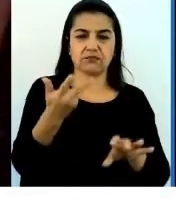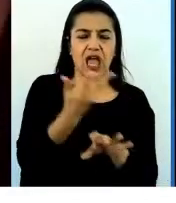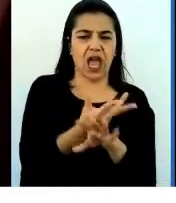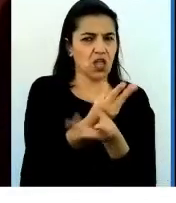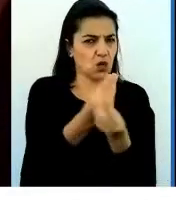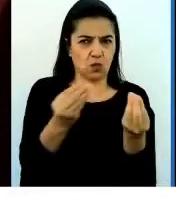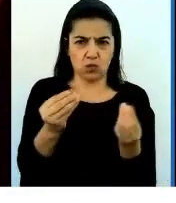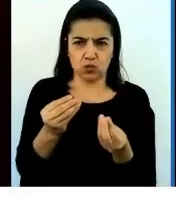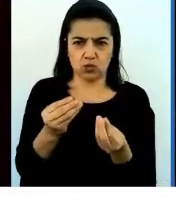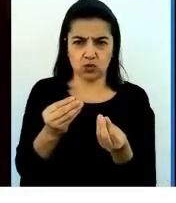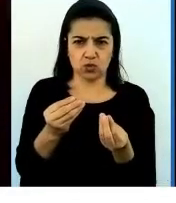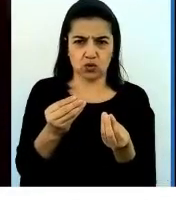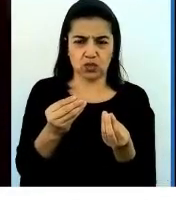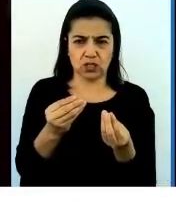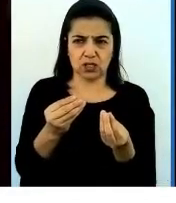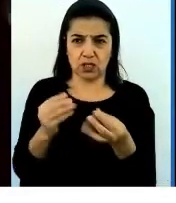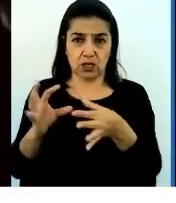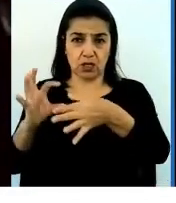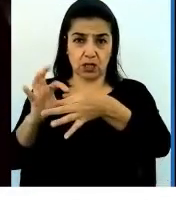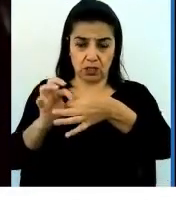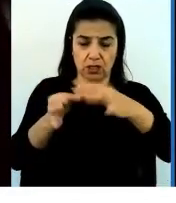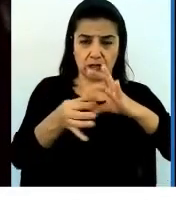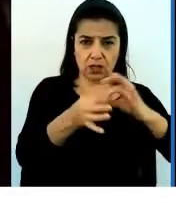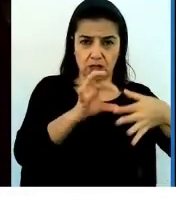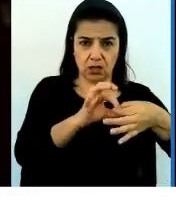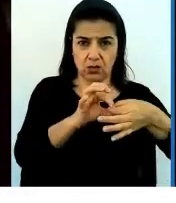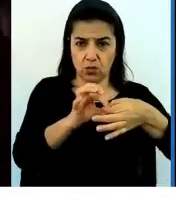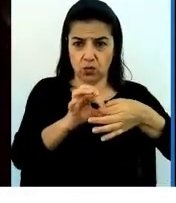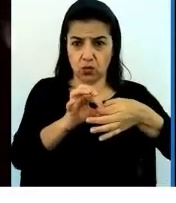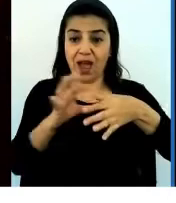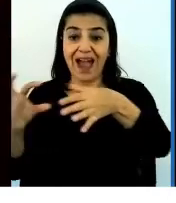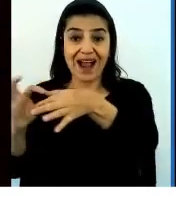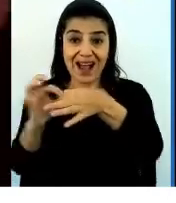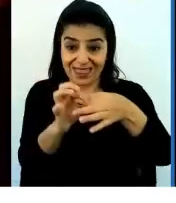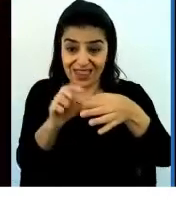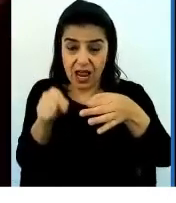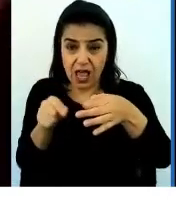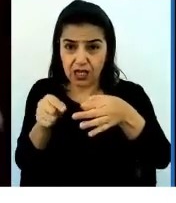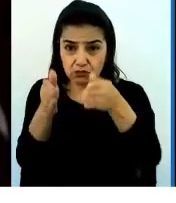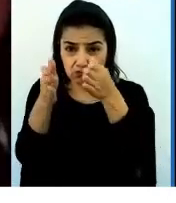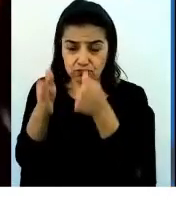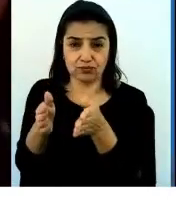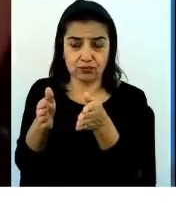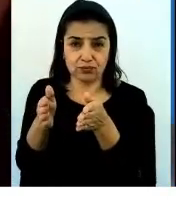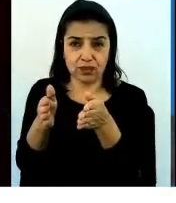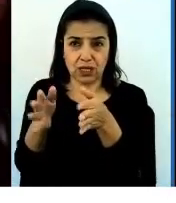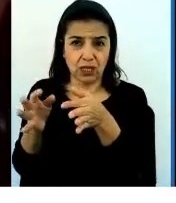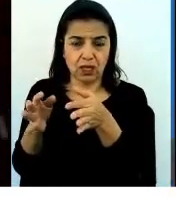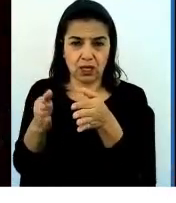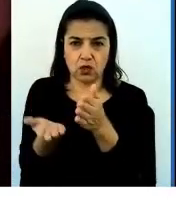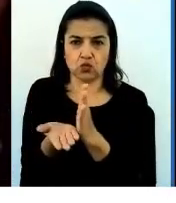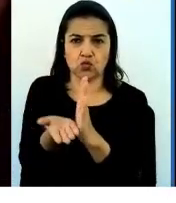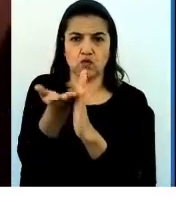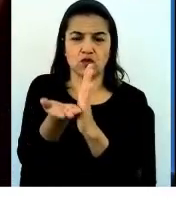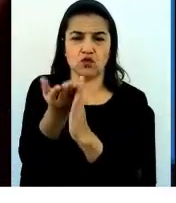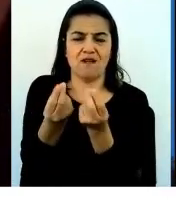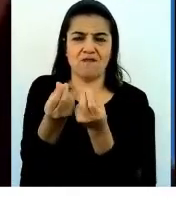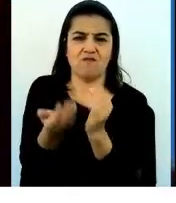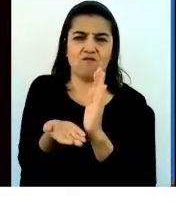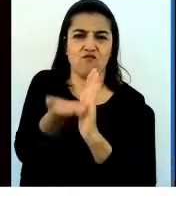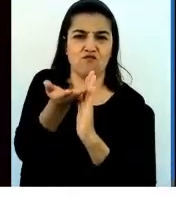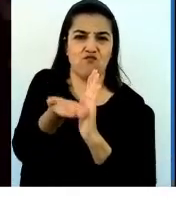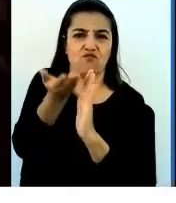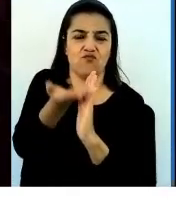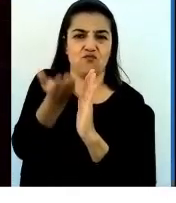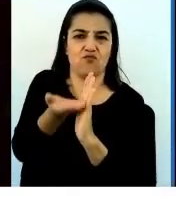hay muchos intermedios y los intermedios hacen que el precio sube, sube, sube, sube, porque